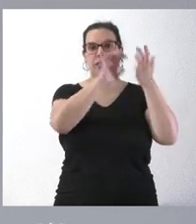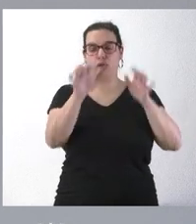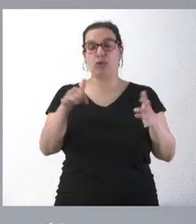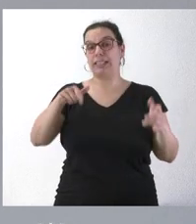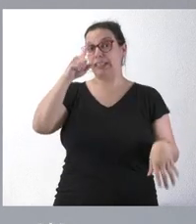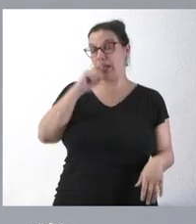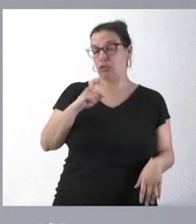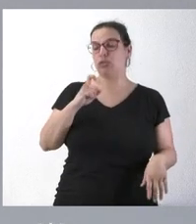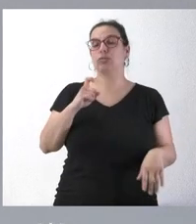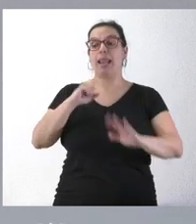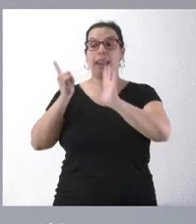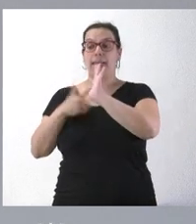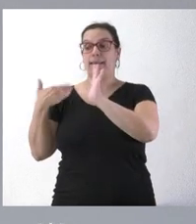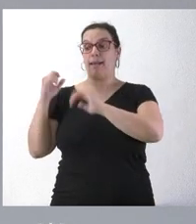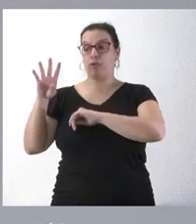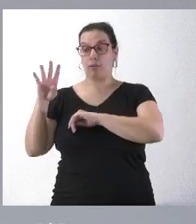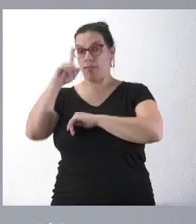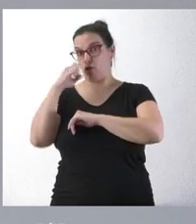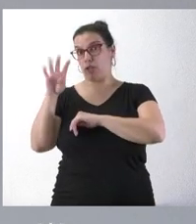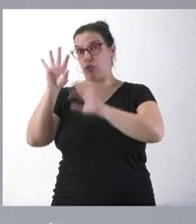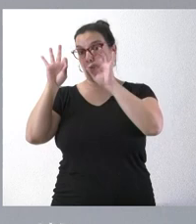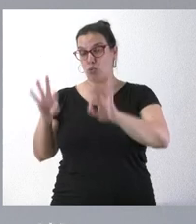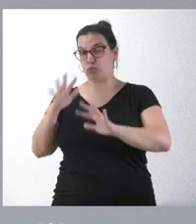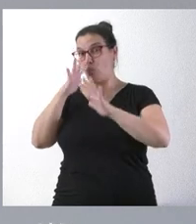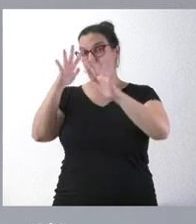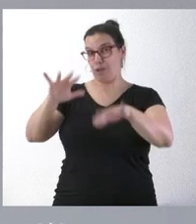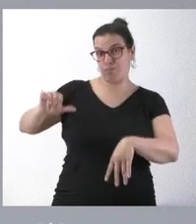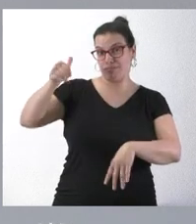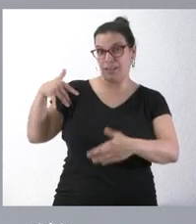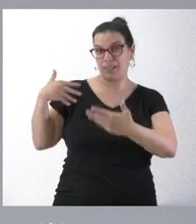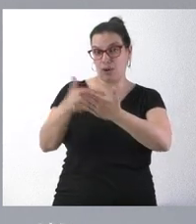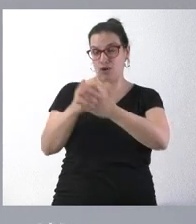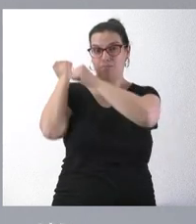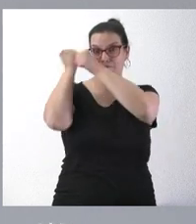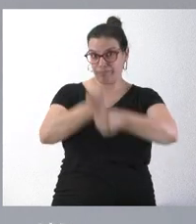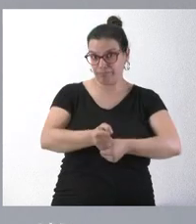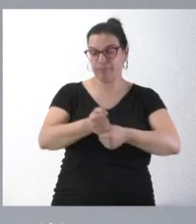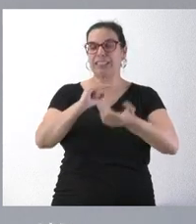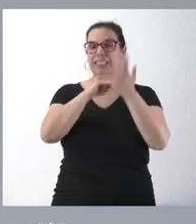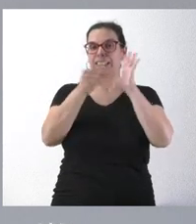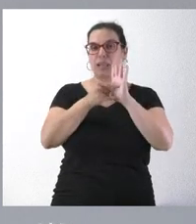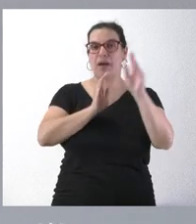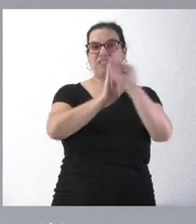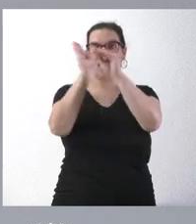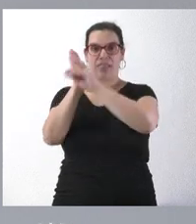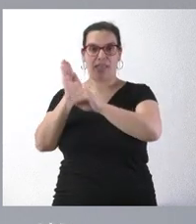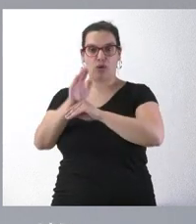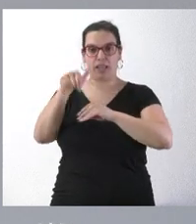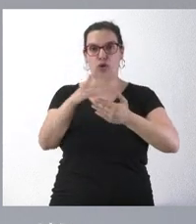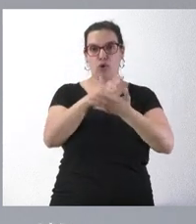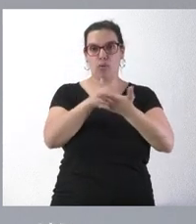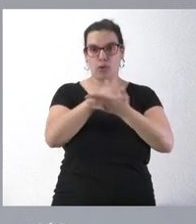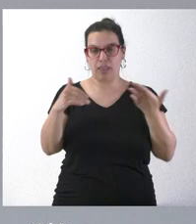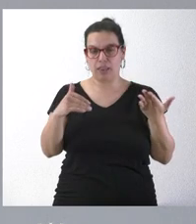por lo tanto, siendo aquella ley del 14, precisamente se cumplen los diez años de la aplicación de este sistema de financiación en nuestra comunidad autónoma.